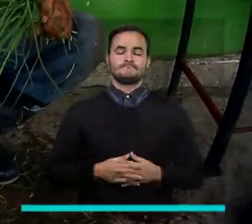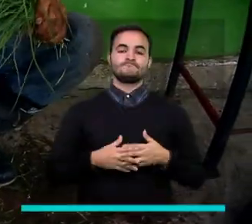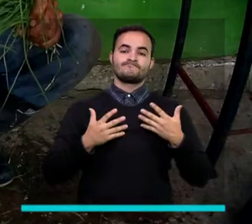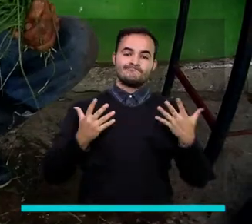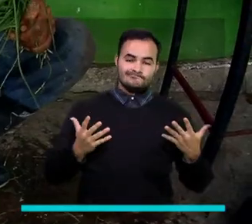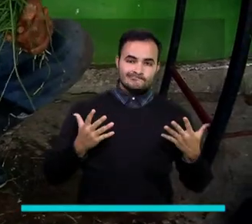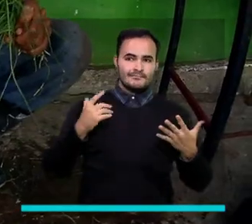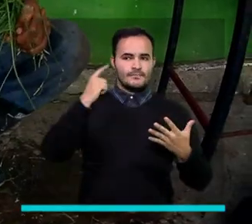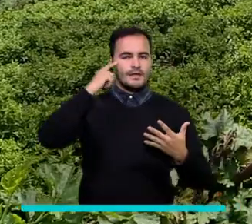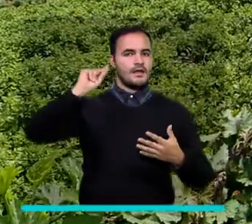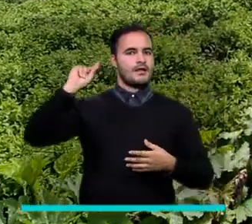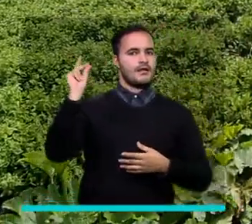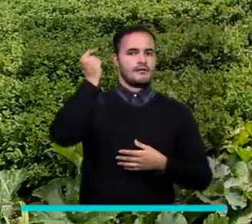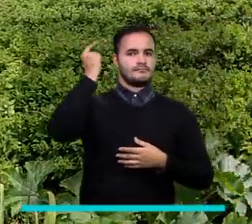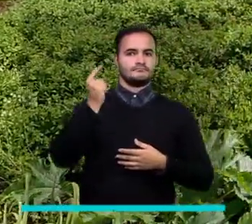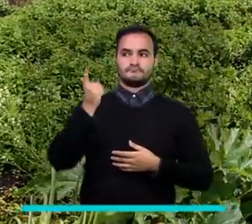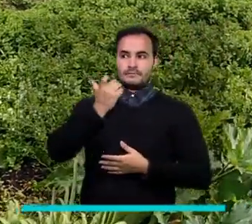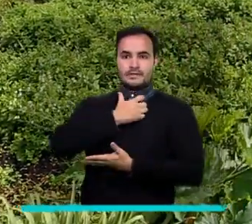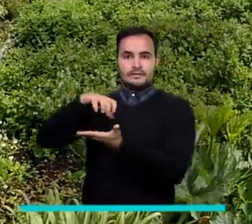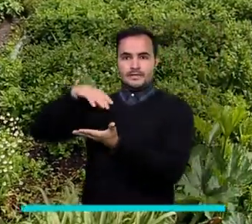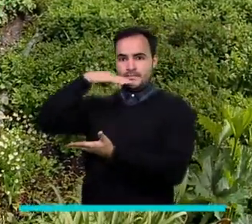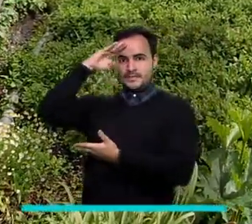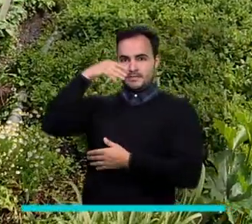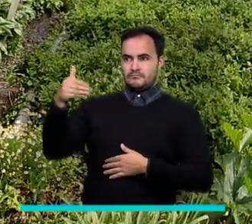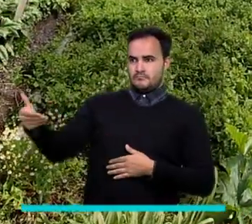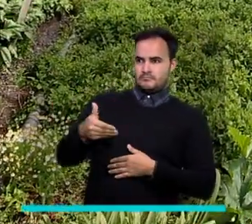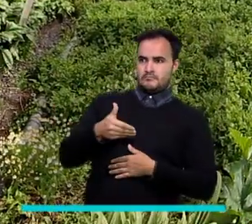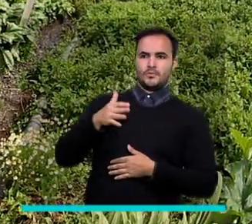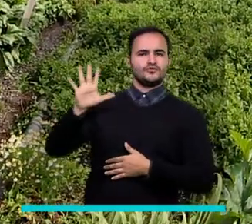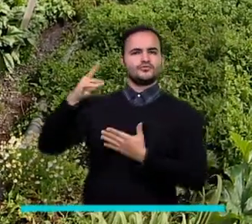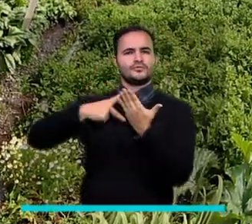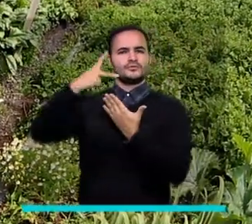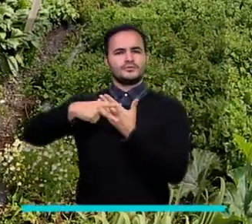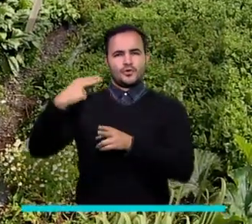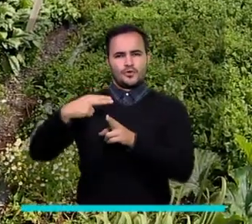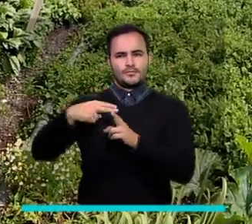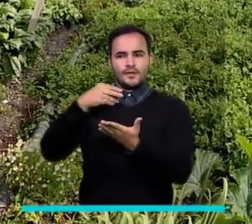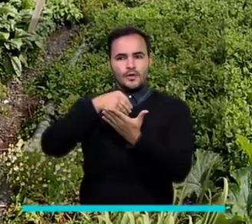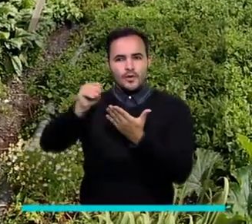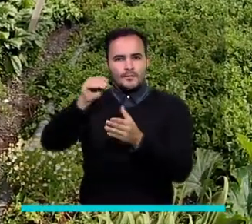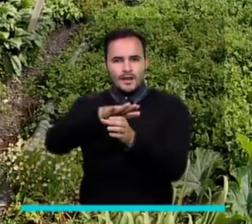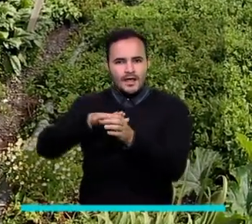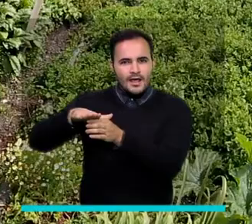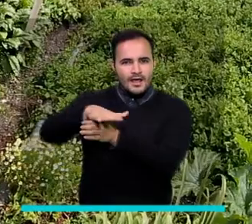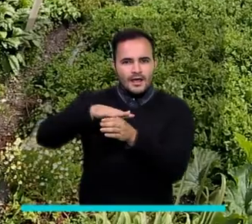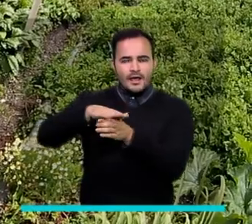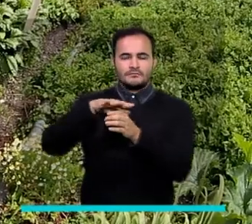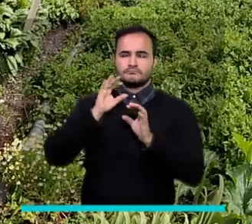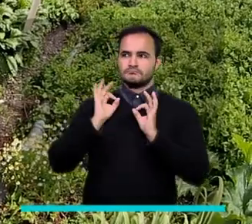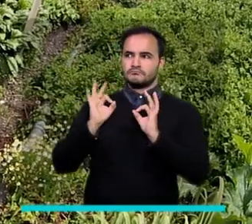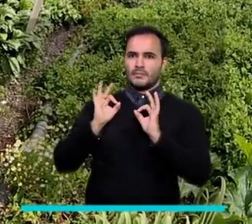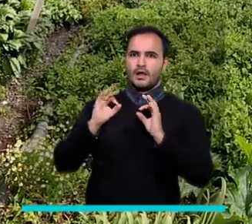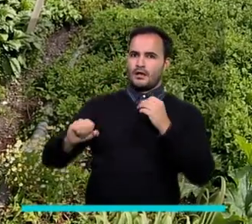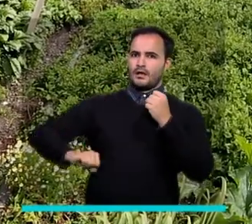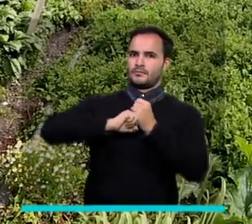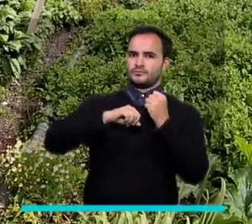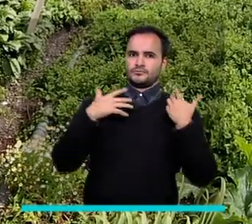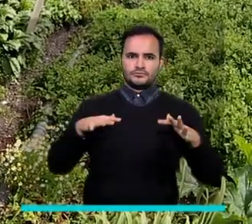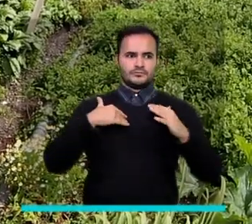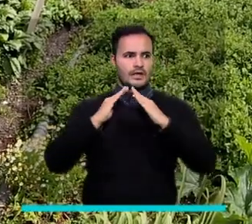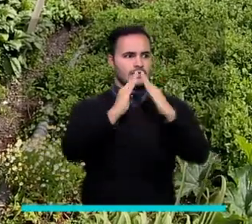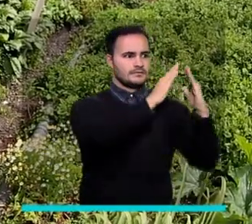Fue ahí donde la oportunidad que tuvimos con la Alcaldía de Medellín a través del programa de compra local nos ha